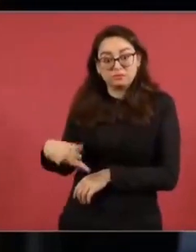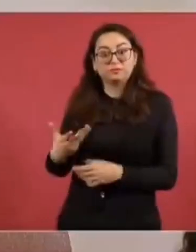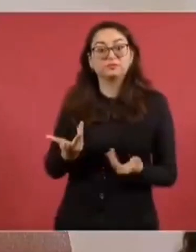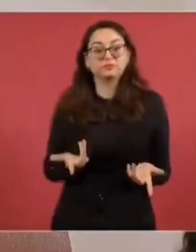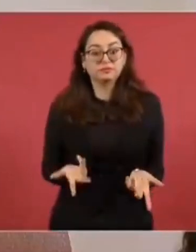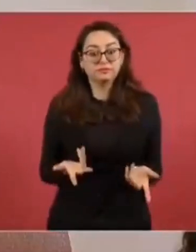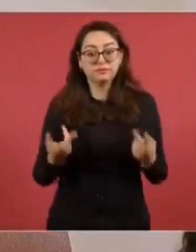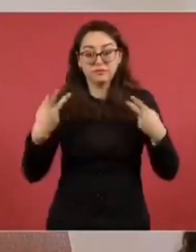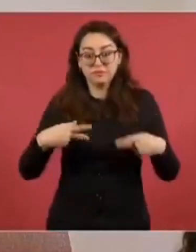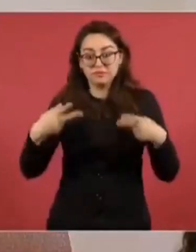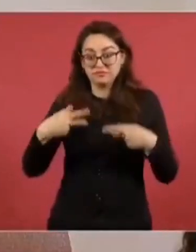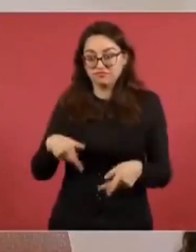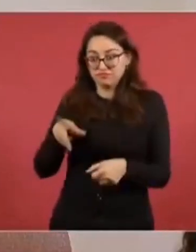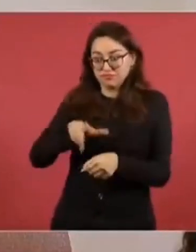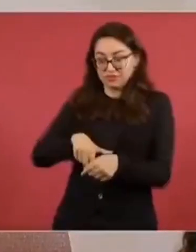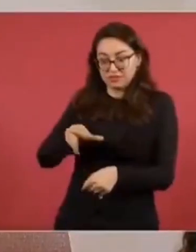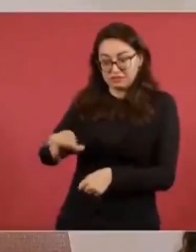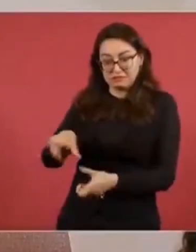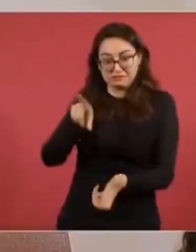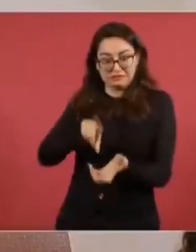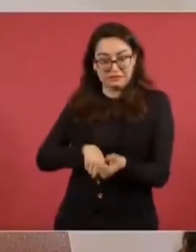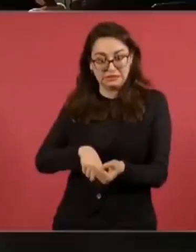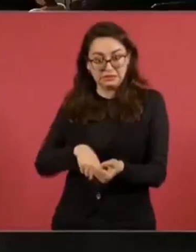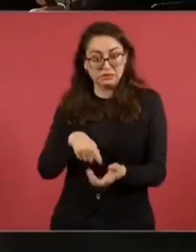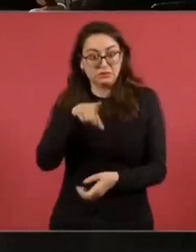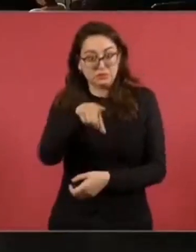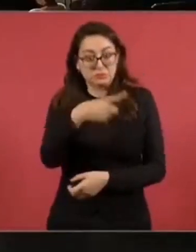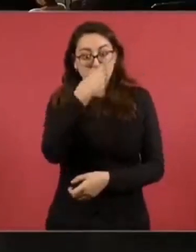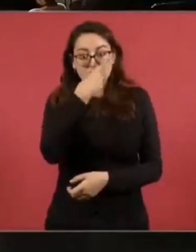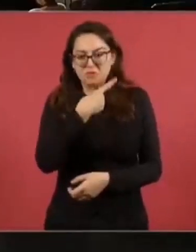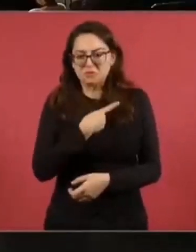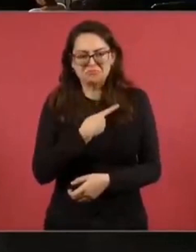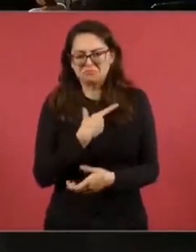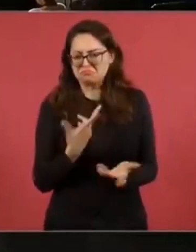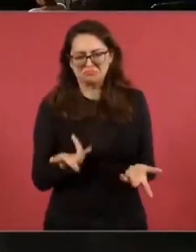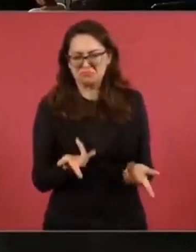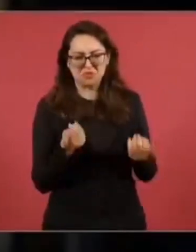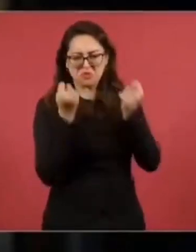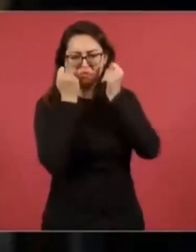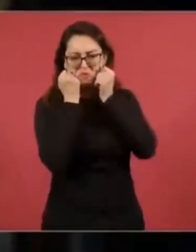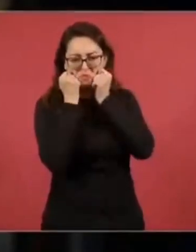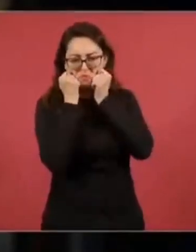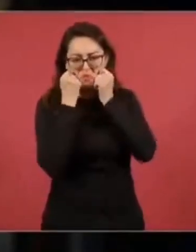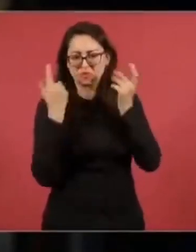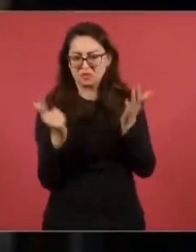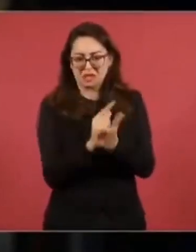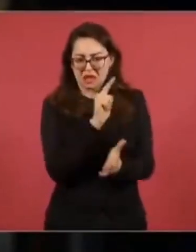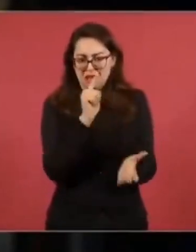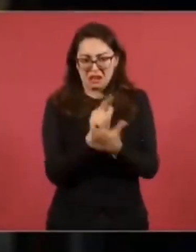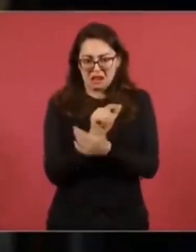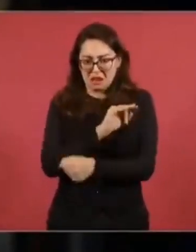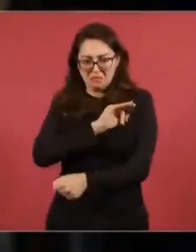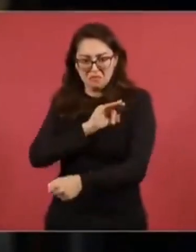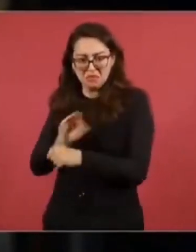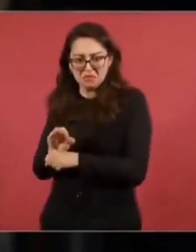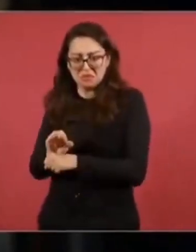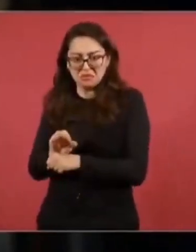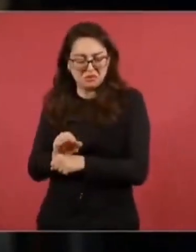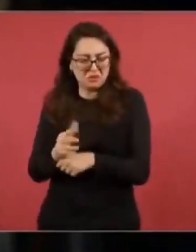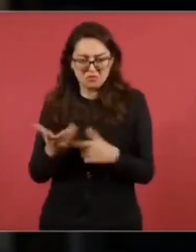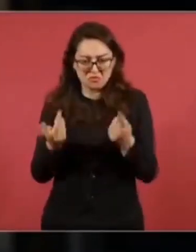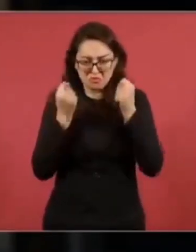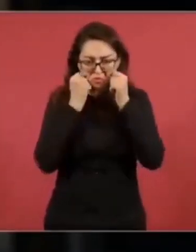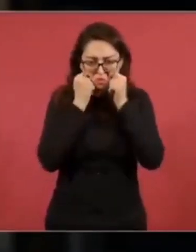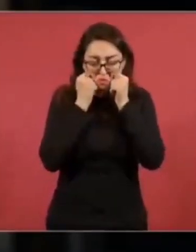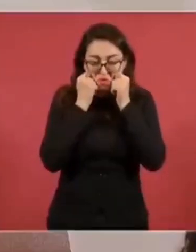Imagínate lo que… jefa de la corresponsabilidad de New York Times. Si usted me está diciendo que no importa lo que diga la ley de protección de datos personales sobre la